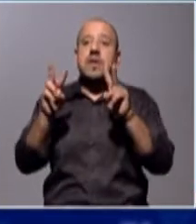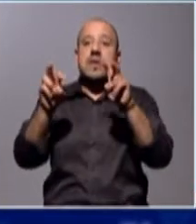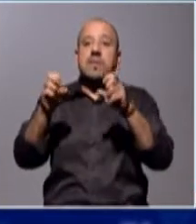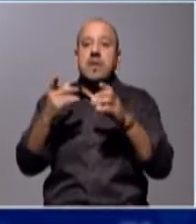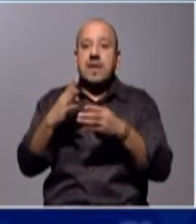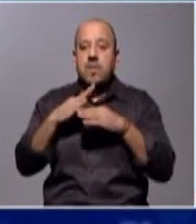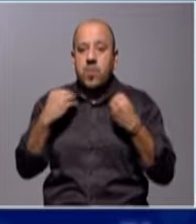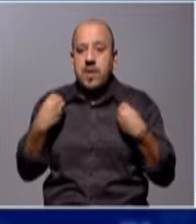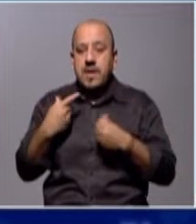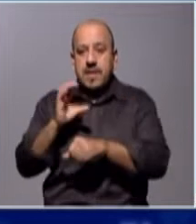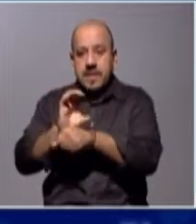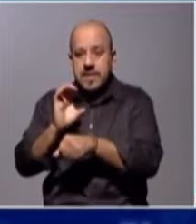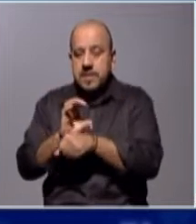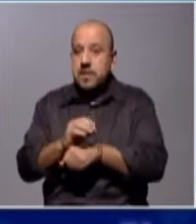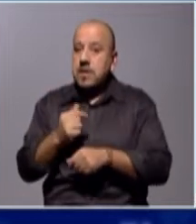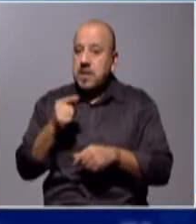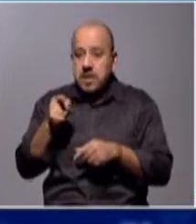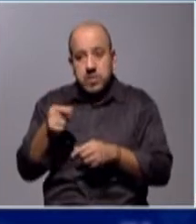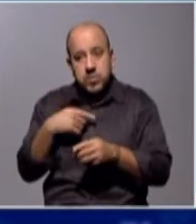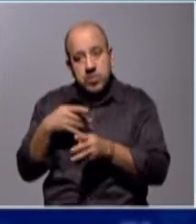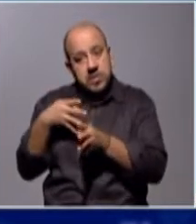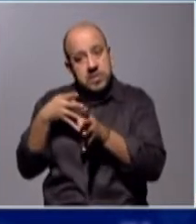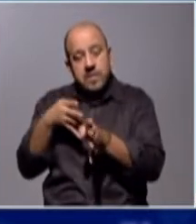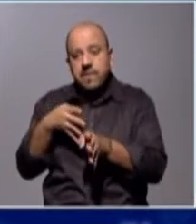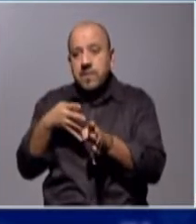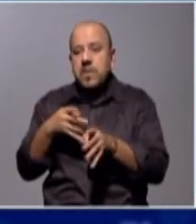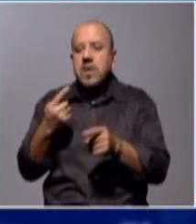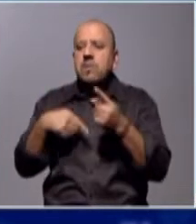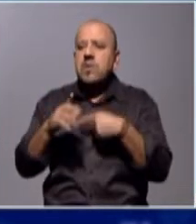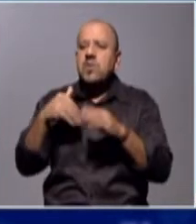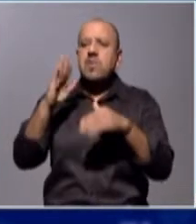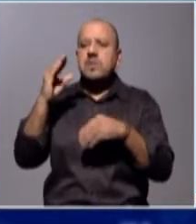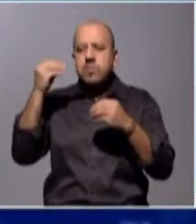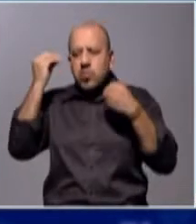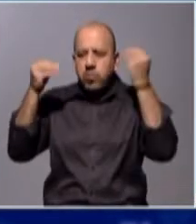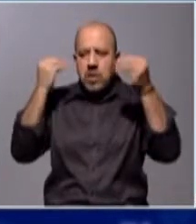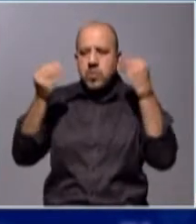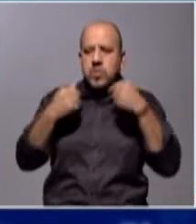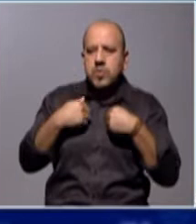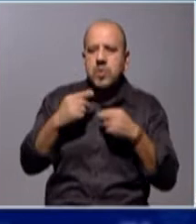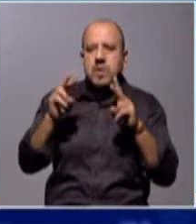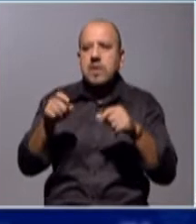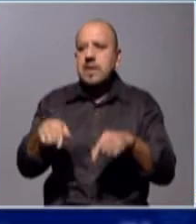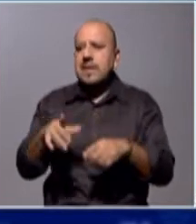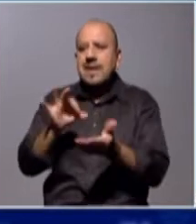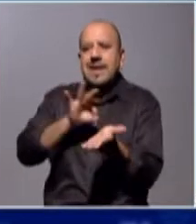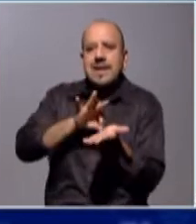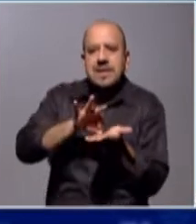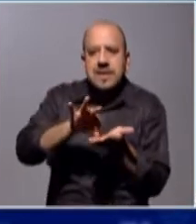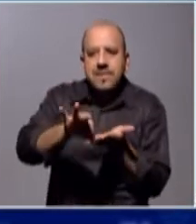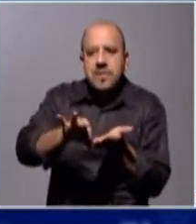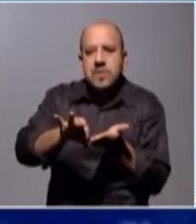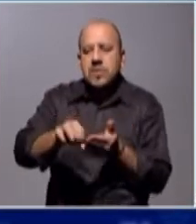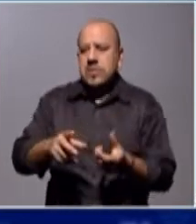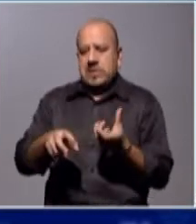desafío para nosotros también, pero el temor más grande que teníamos era, por un lado, colapsar, que íbamos a